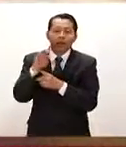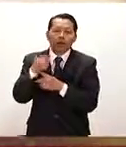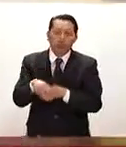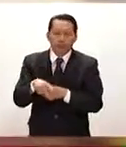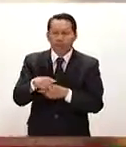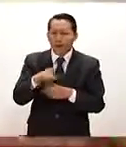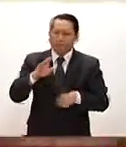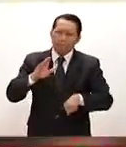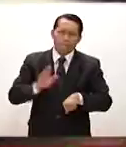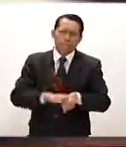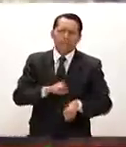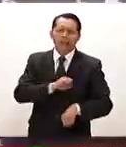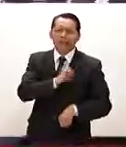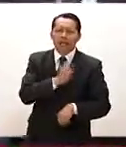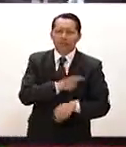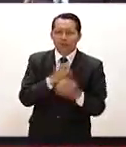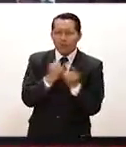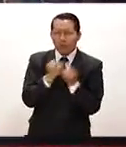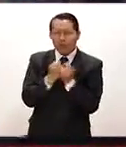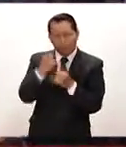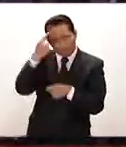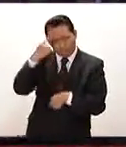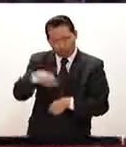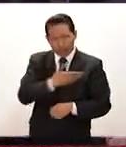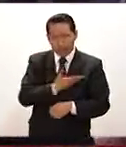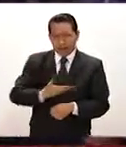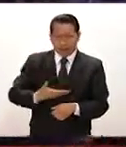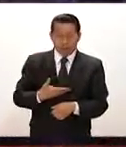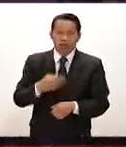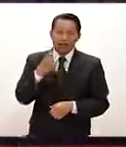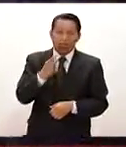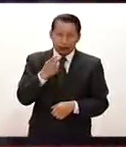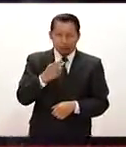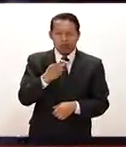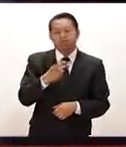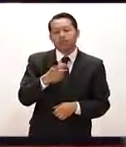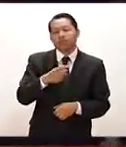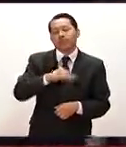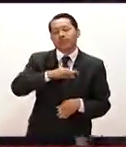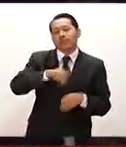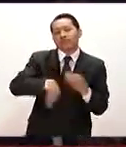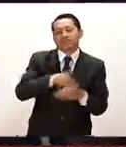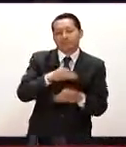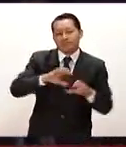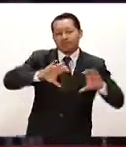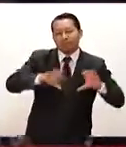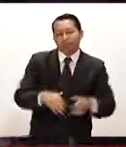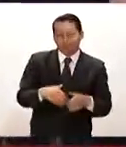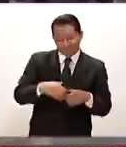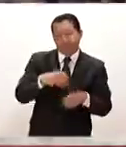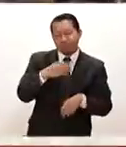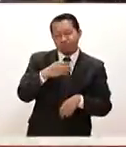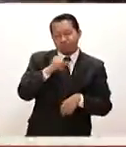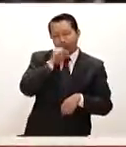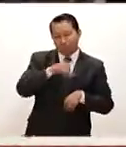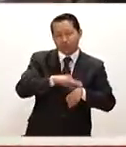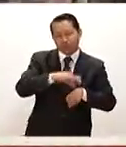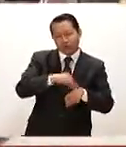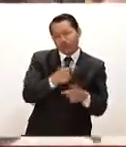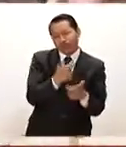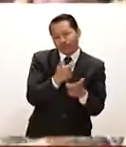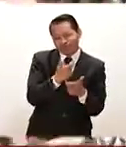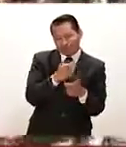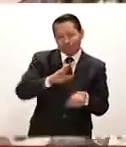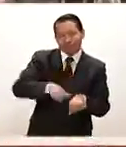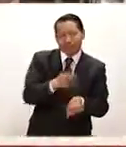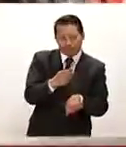jamás electo a la presidencia. Por supuesto, este comentario fue la de reír de la comunidad médica de los Estados Unidos. No hay manera